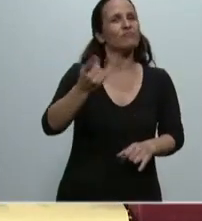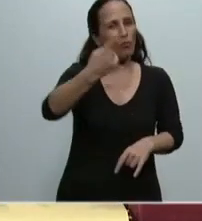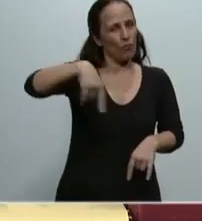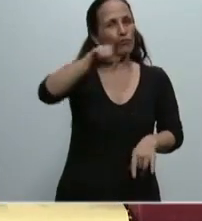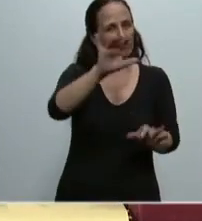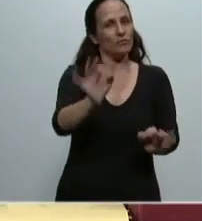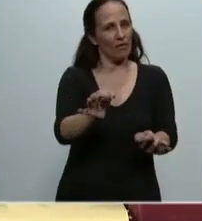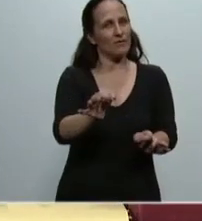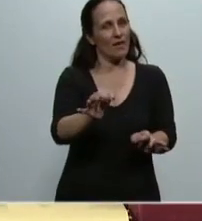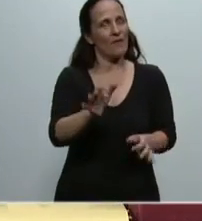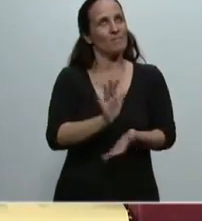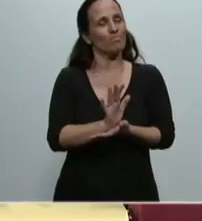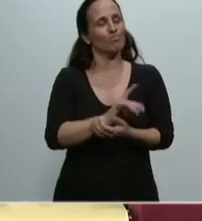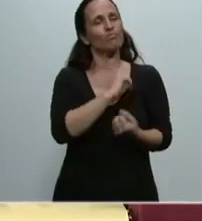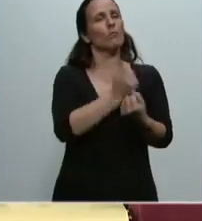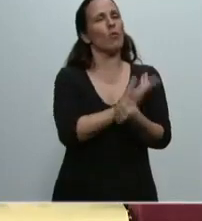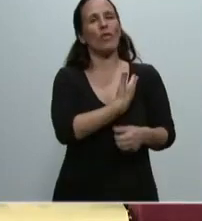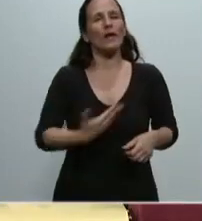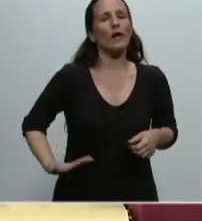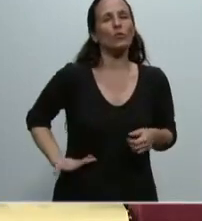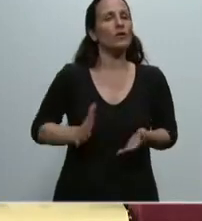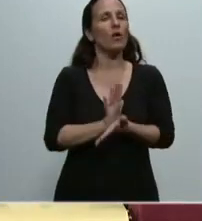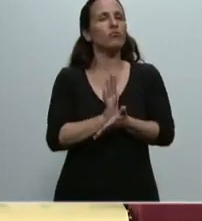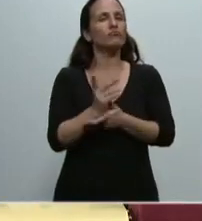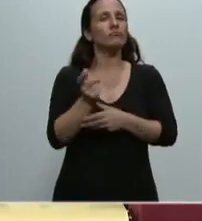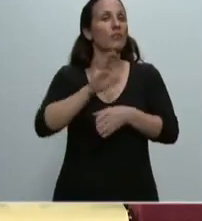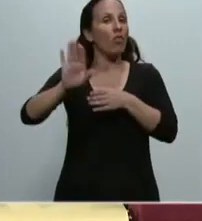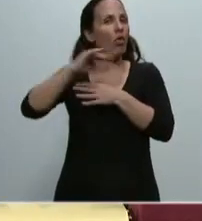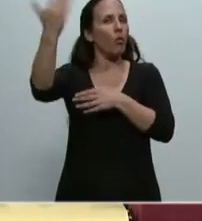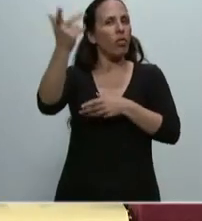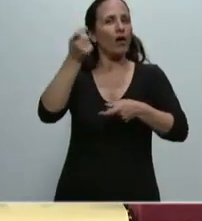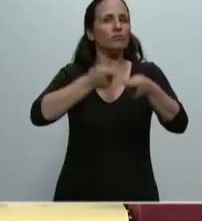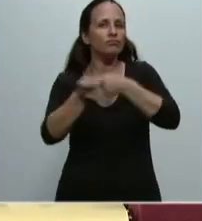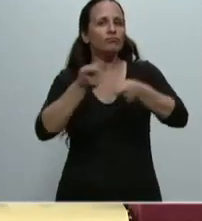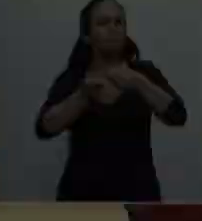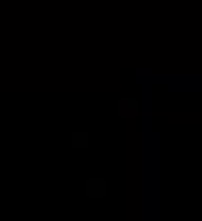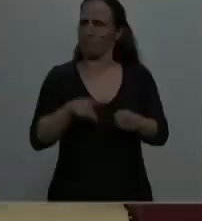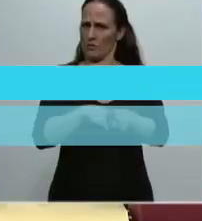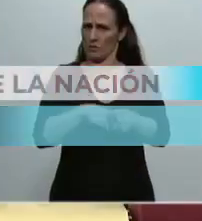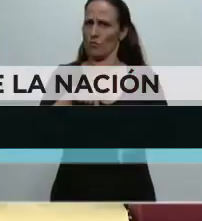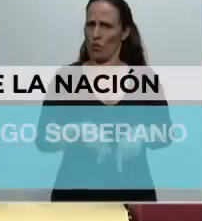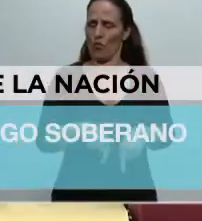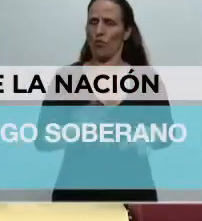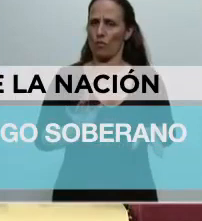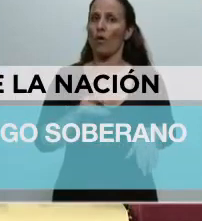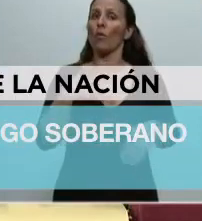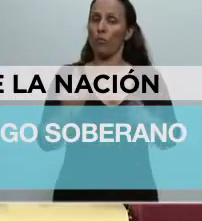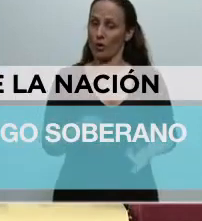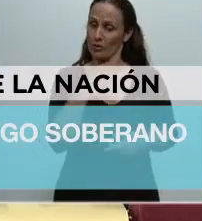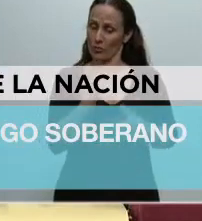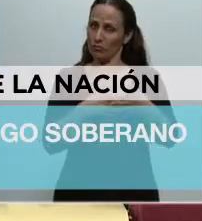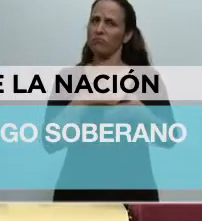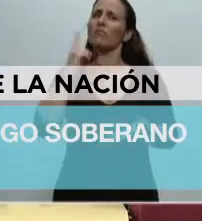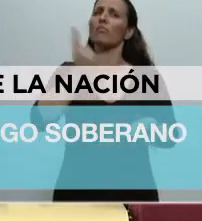el Poder Ejecutivo negocia la deuda externa por delegación del Congreso. Hemos decidido